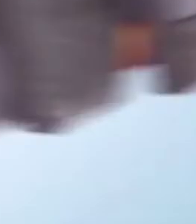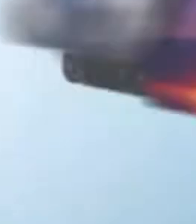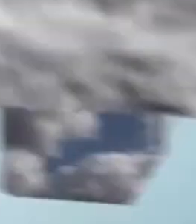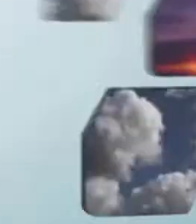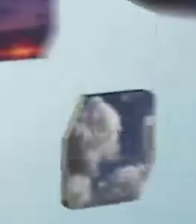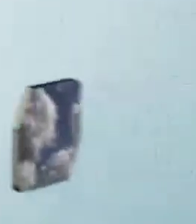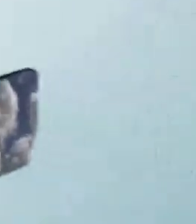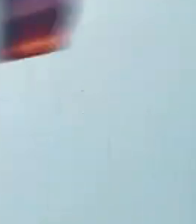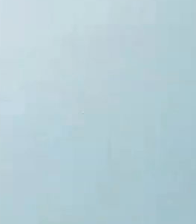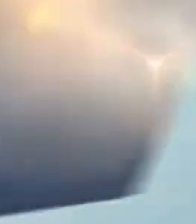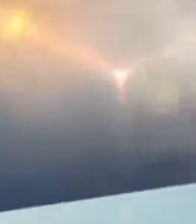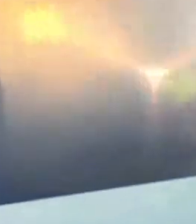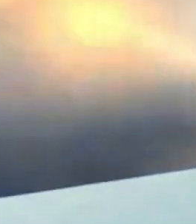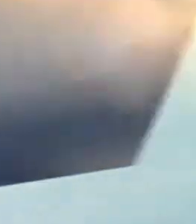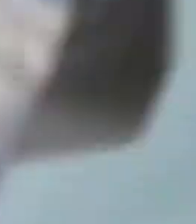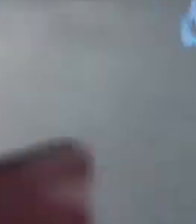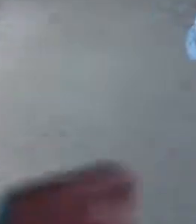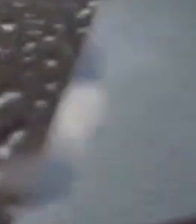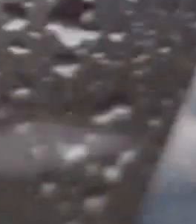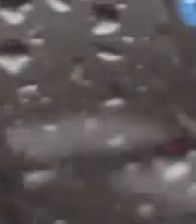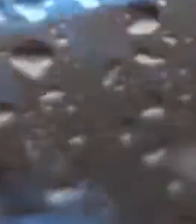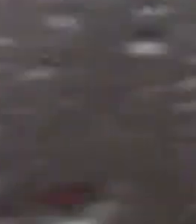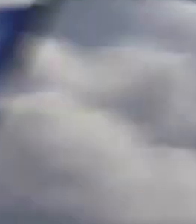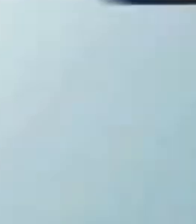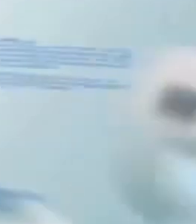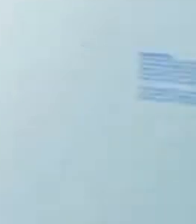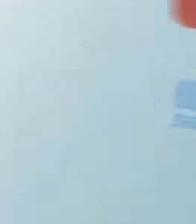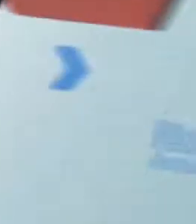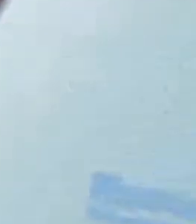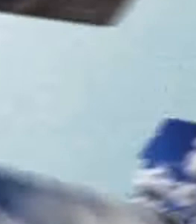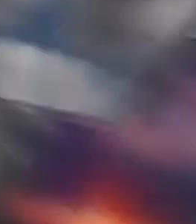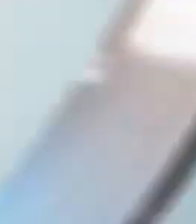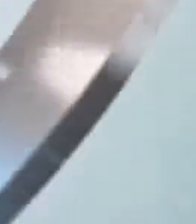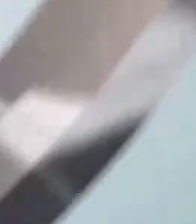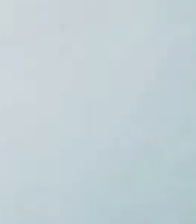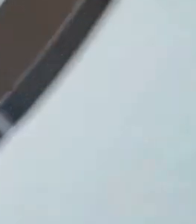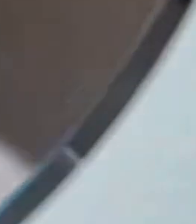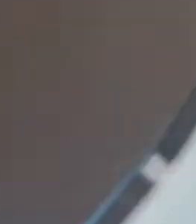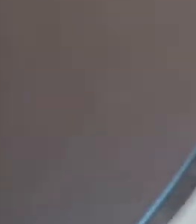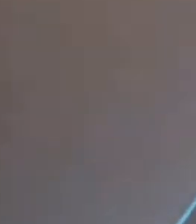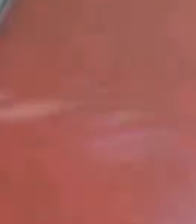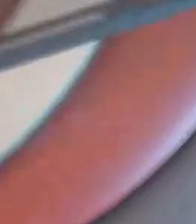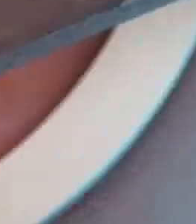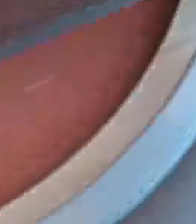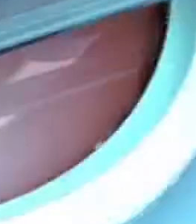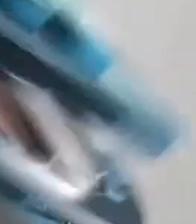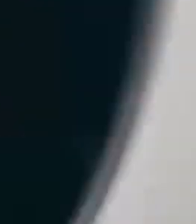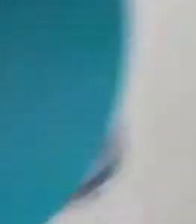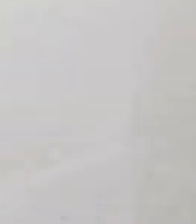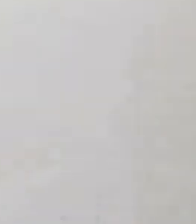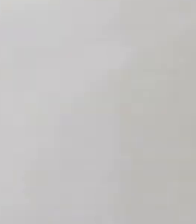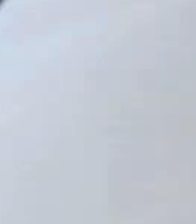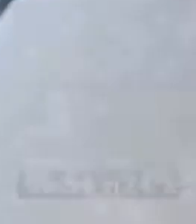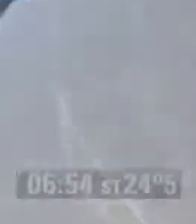Los pátanos serán témpanos en el vértigo de la